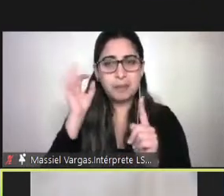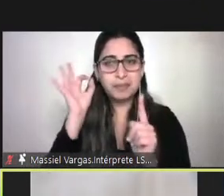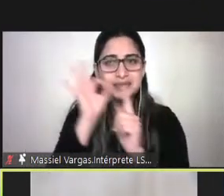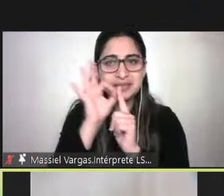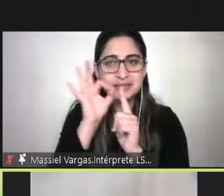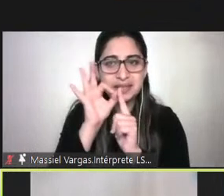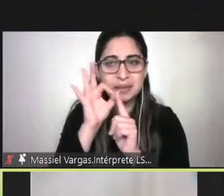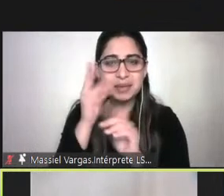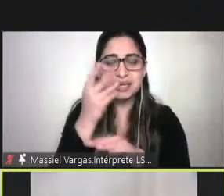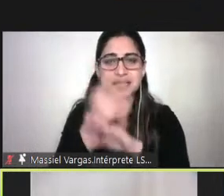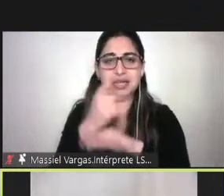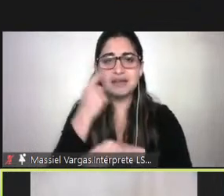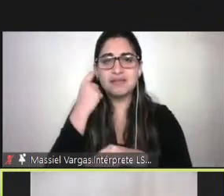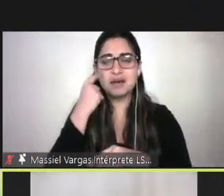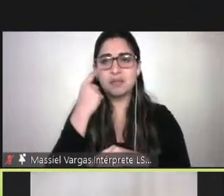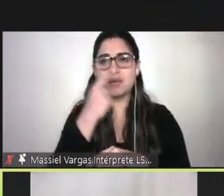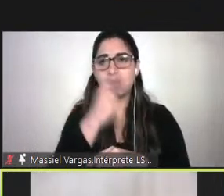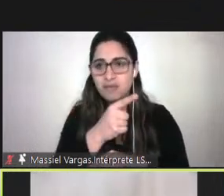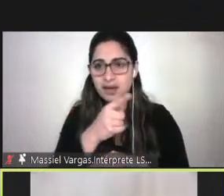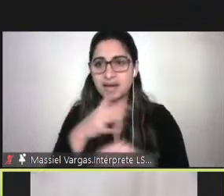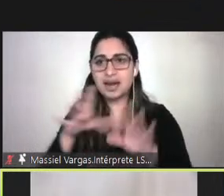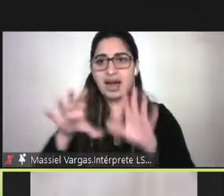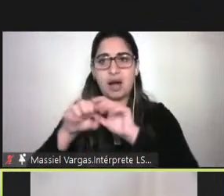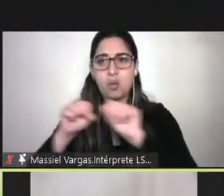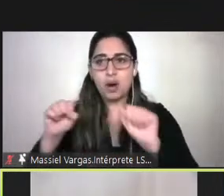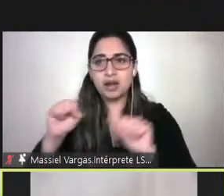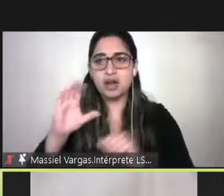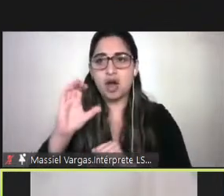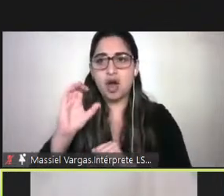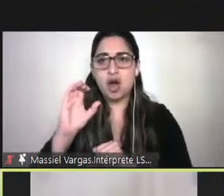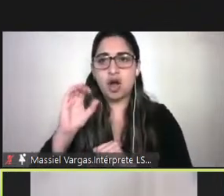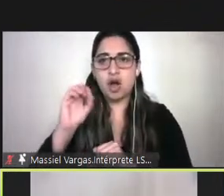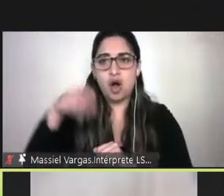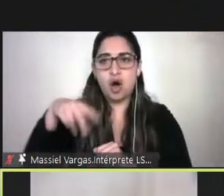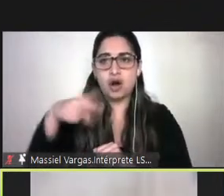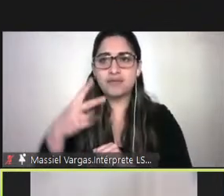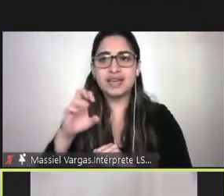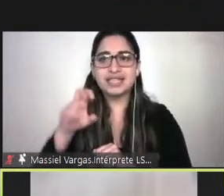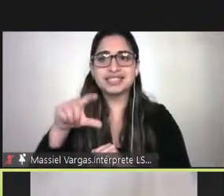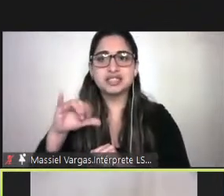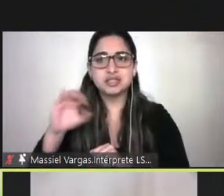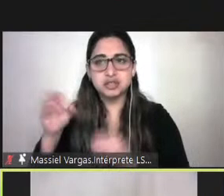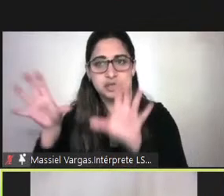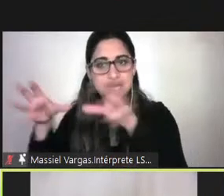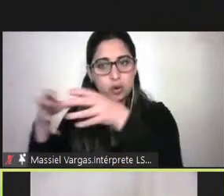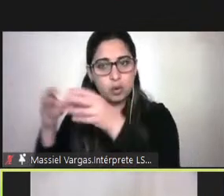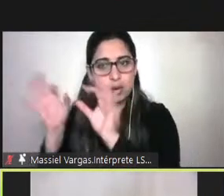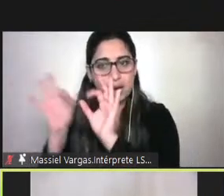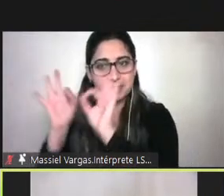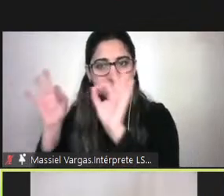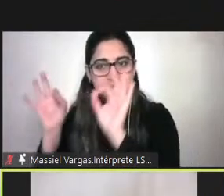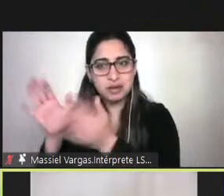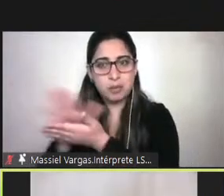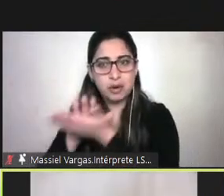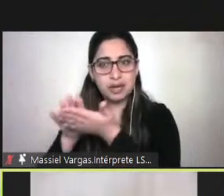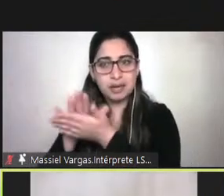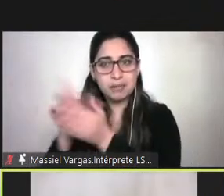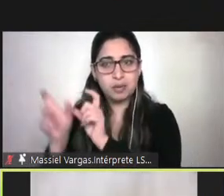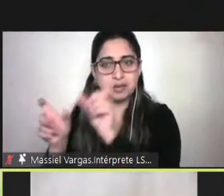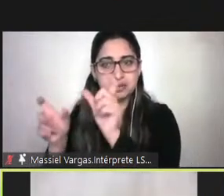a encontrar convenciones y declaraciones de derechos de grupos específicos por ejemplo las personas con discapacidad